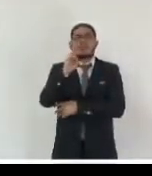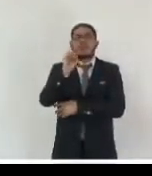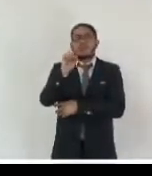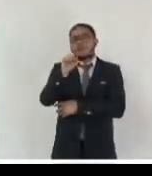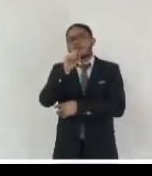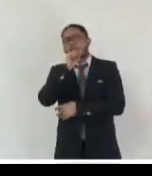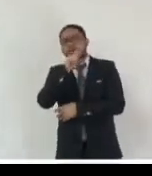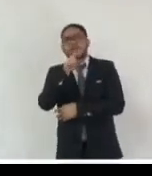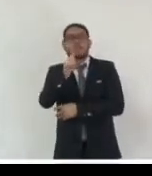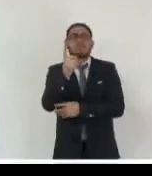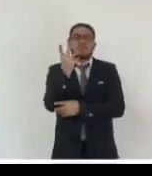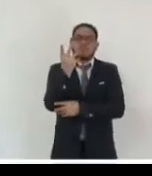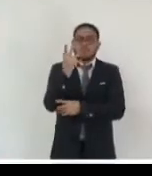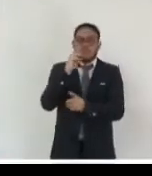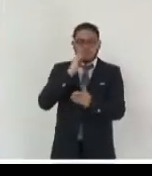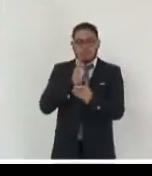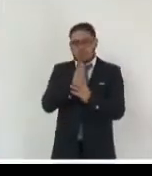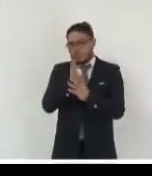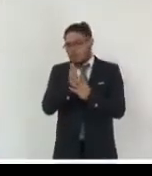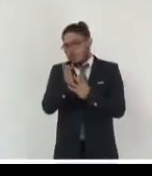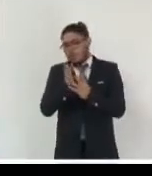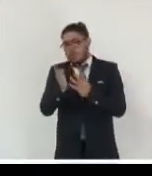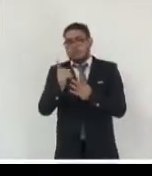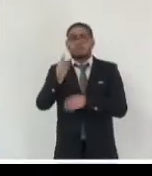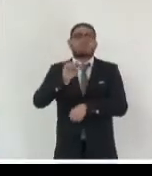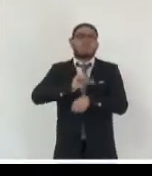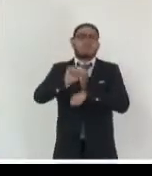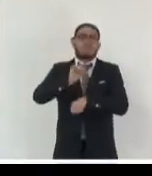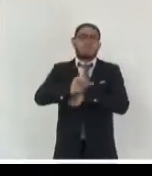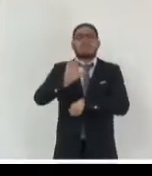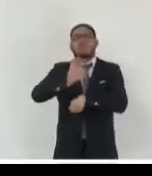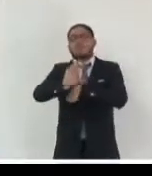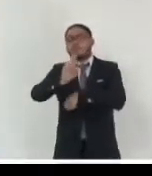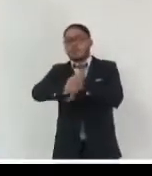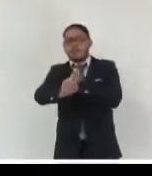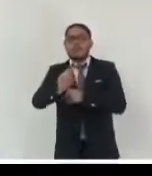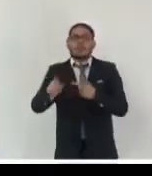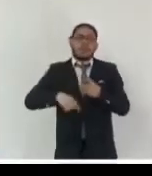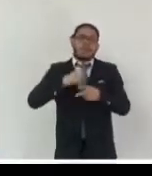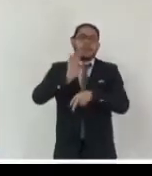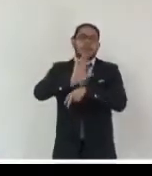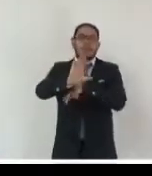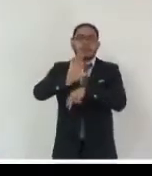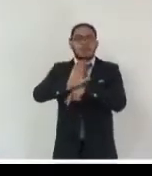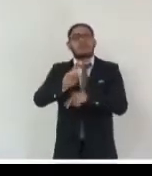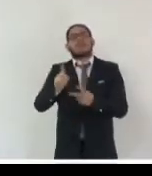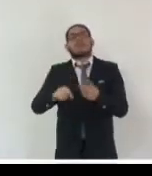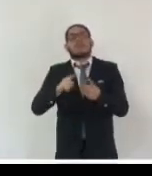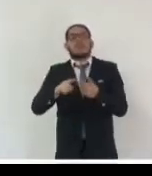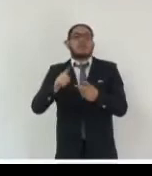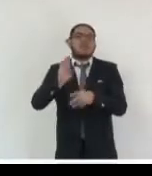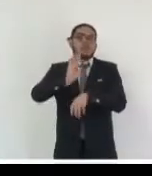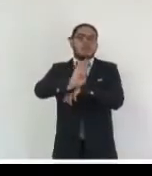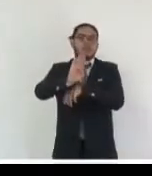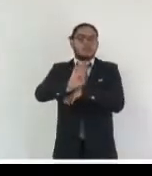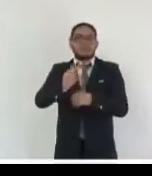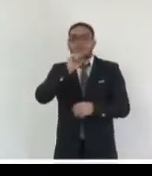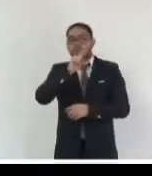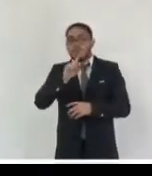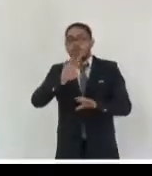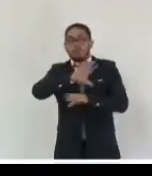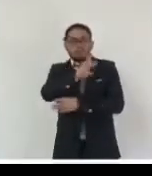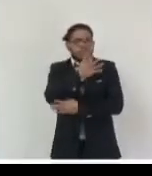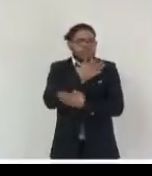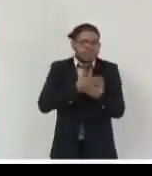cuatro perspectivas diferentes desde Argentina, Costa Rica, Brasil y Colombia, donde nos compartirán